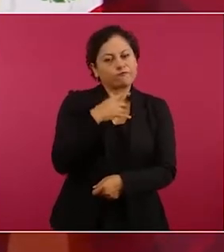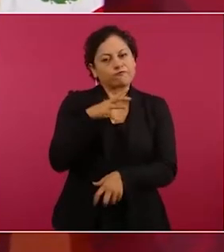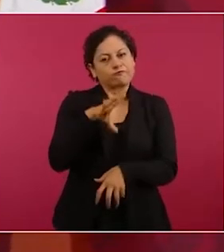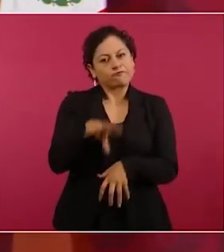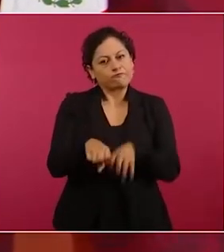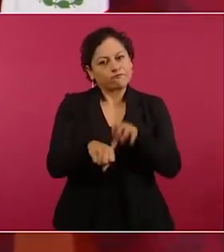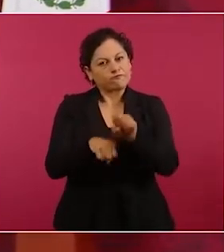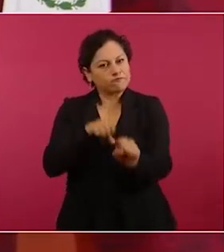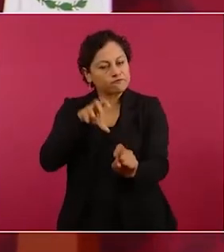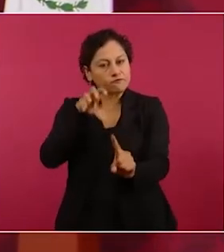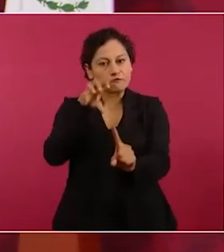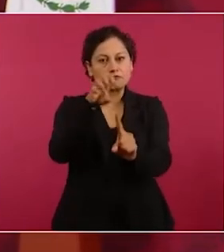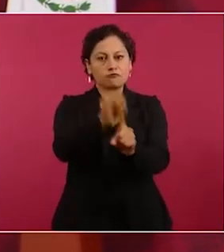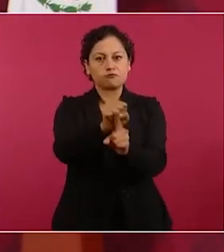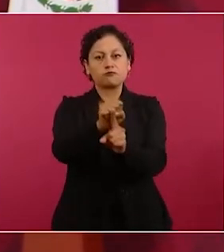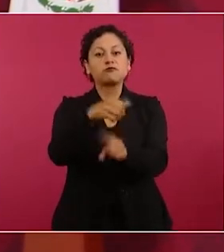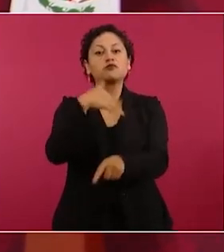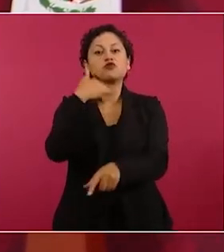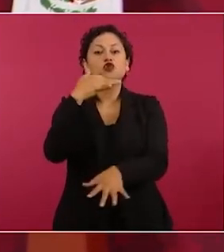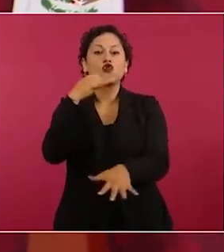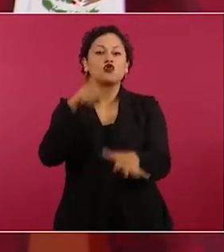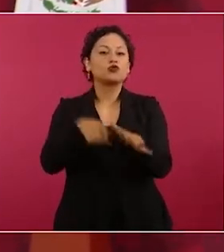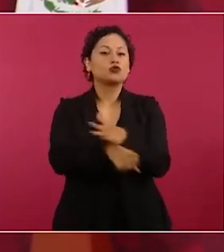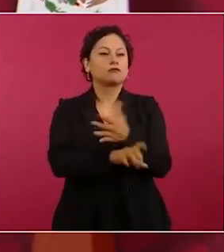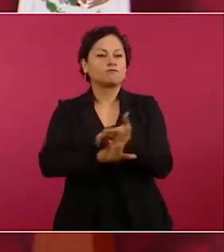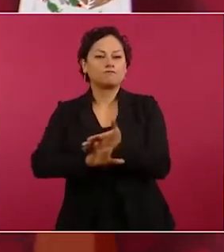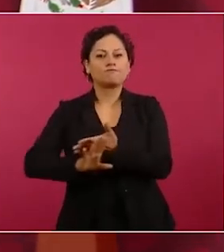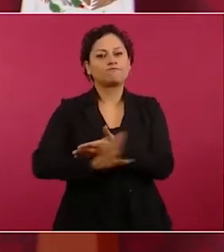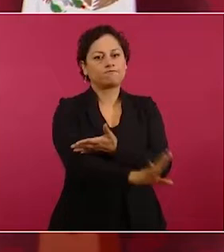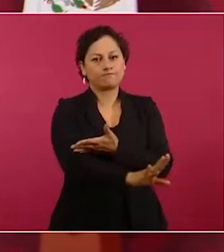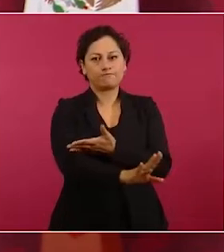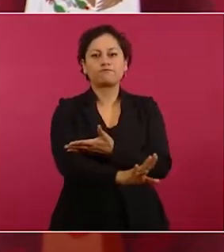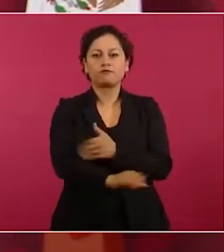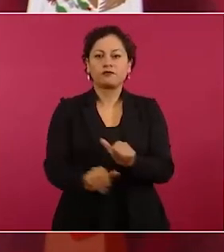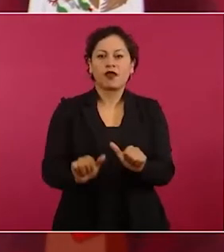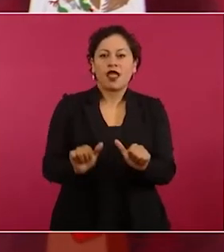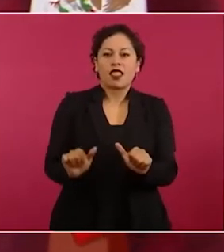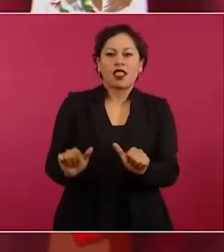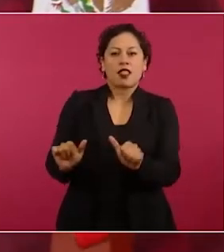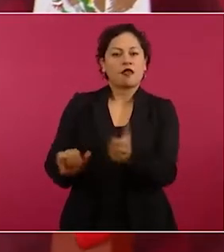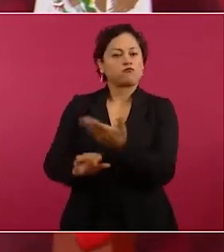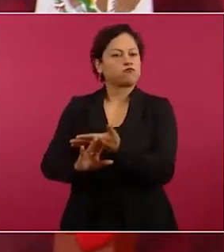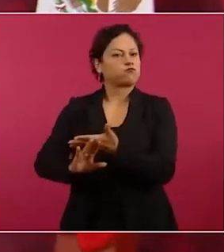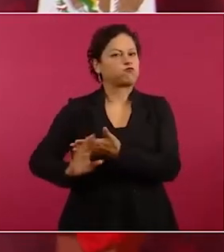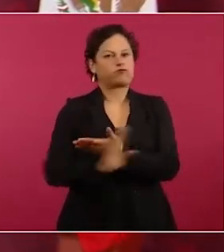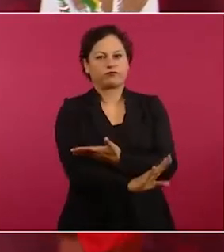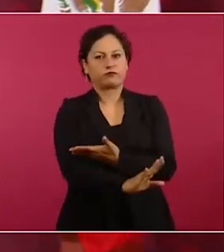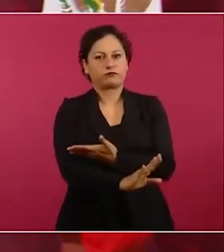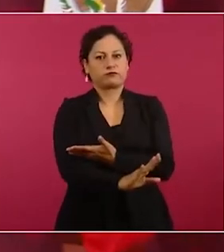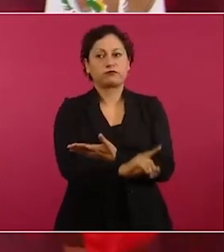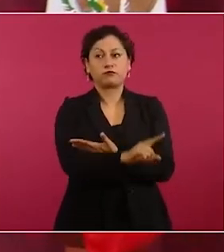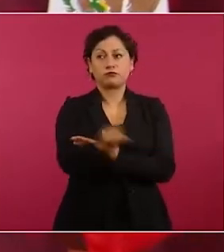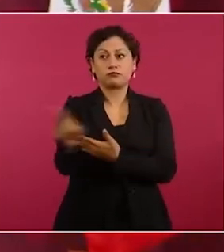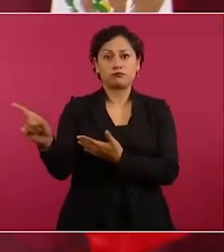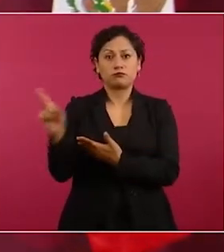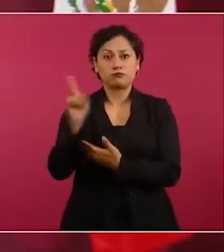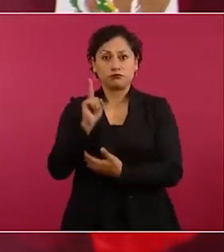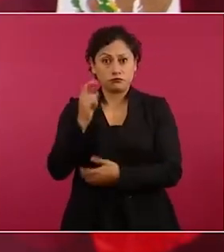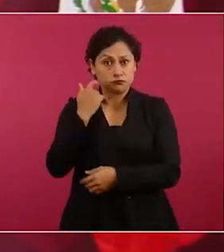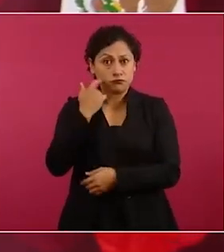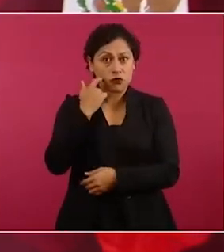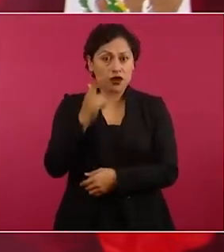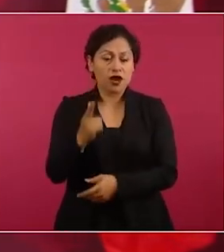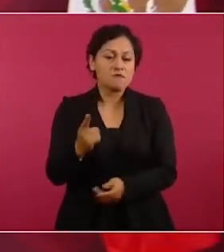impunidad y nada ni nadie va a detener este proceso